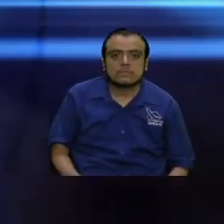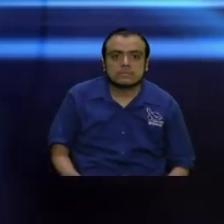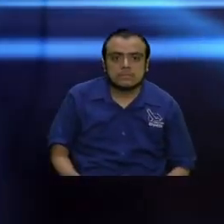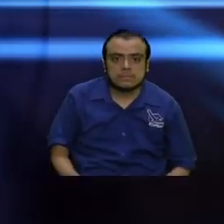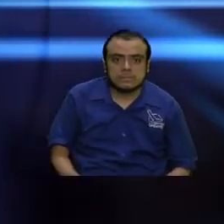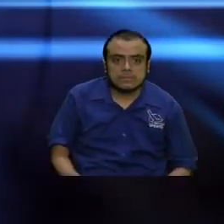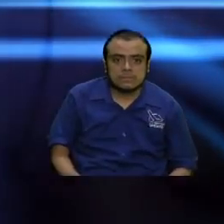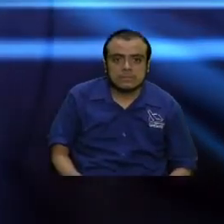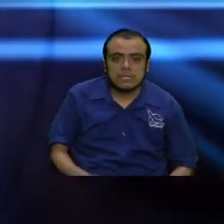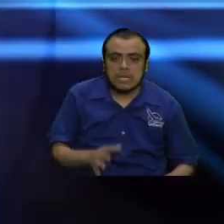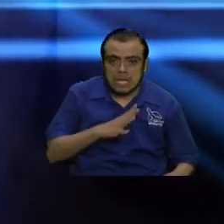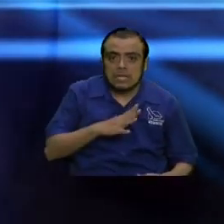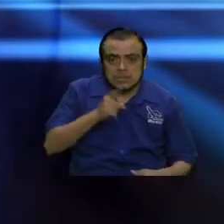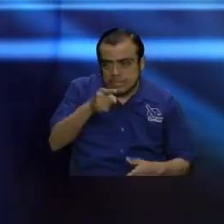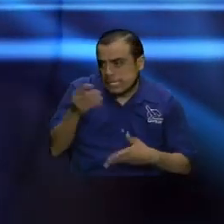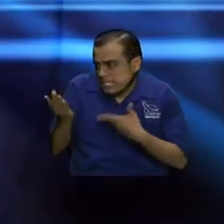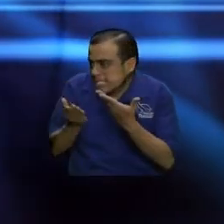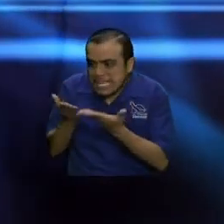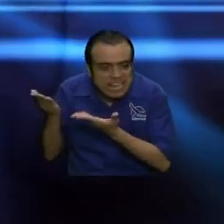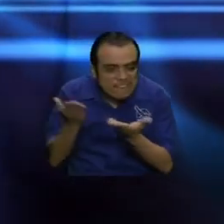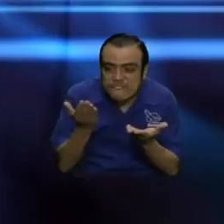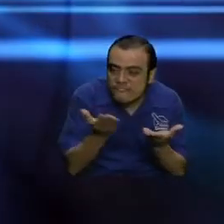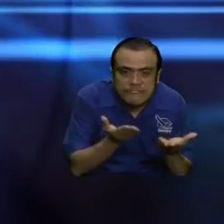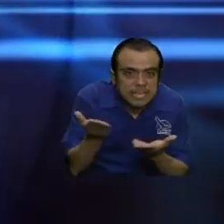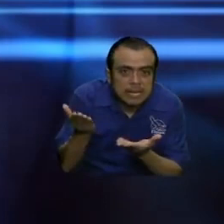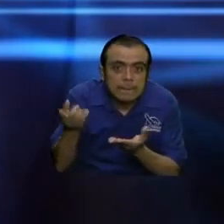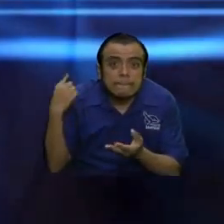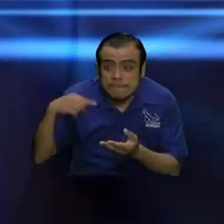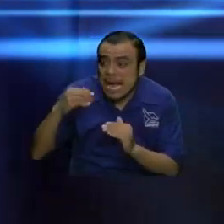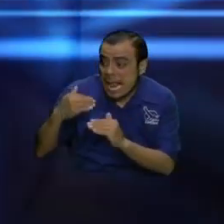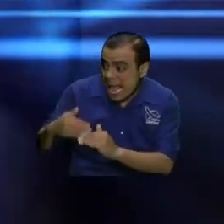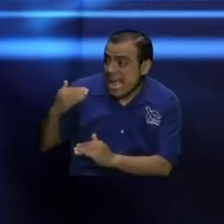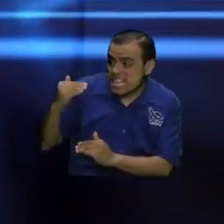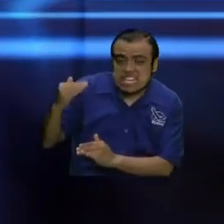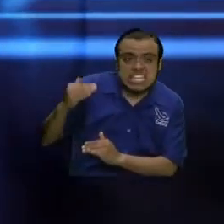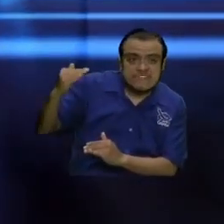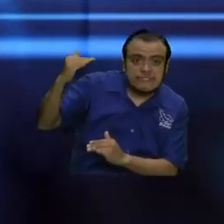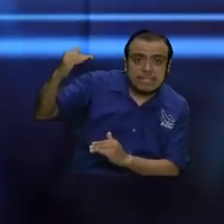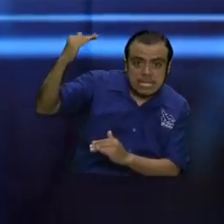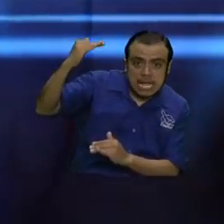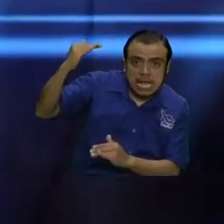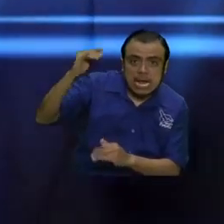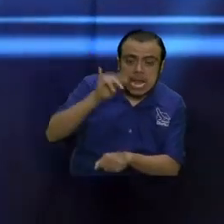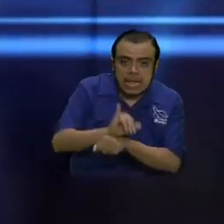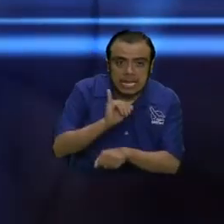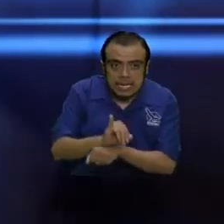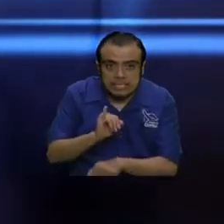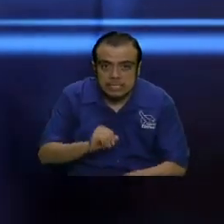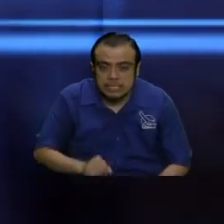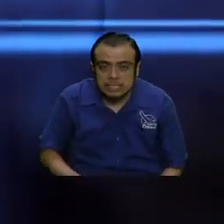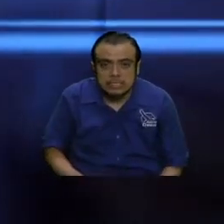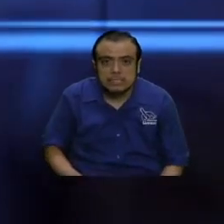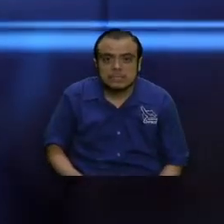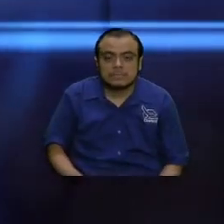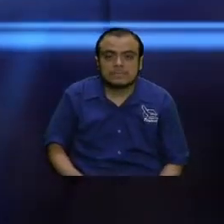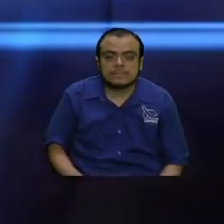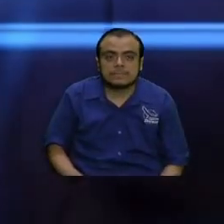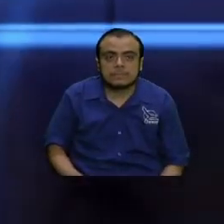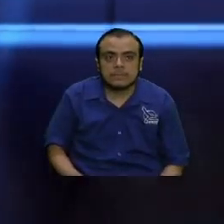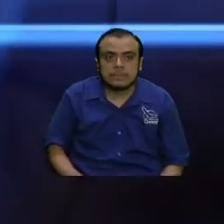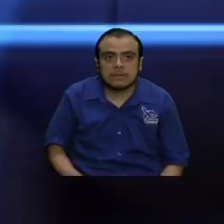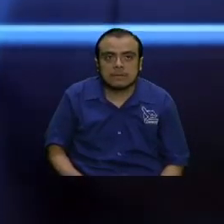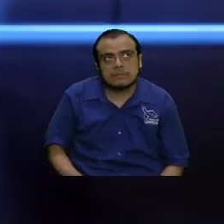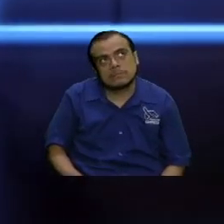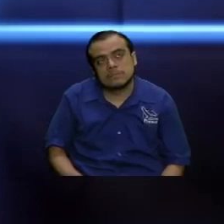Tiene que tener un servicio de edificación para el cuerpo de Cristo. Ahora, sigamos.